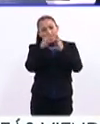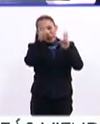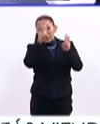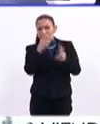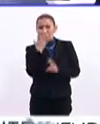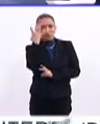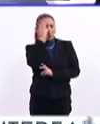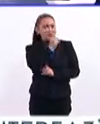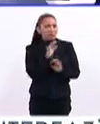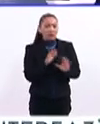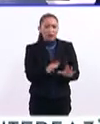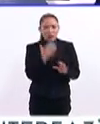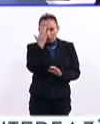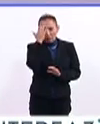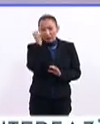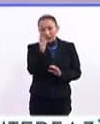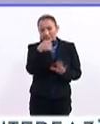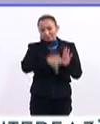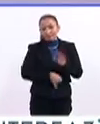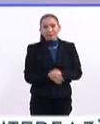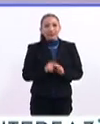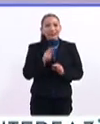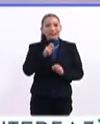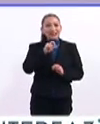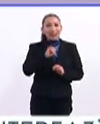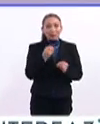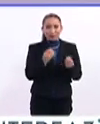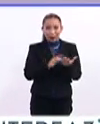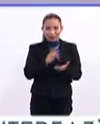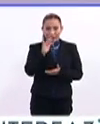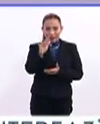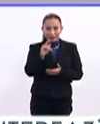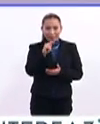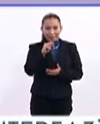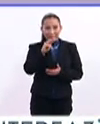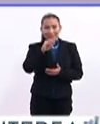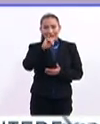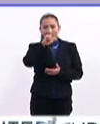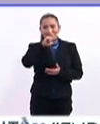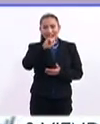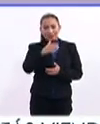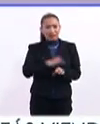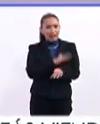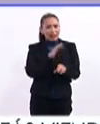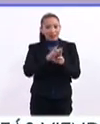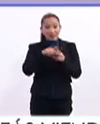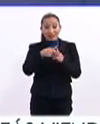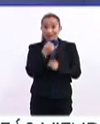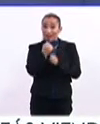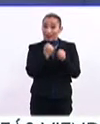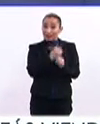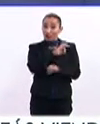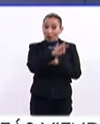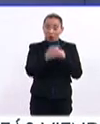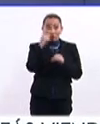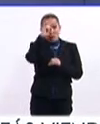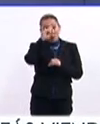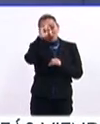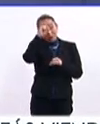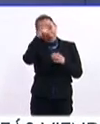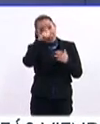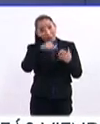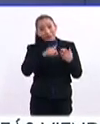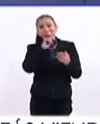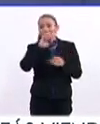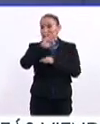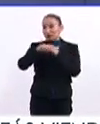está increíble, pues hay que conocer más. Muy bien, Trixia. Pues muchísimas gracias, Trixia, un excelente inicio de año con todos estos consejos y